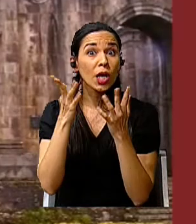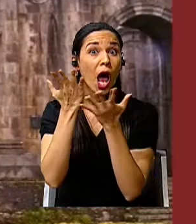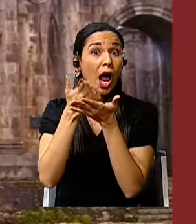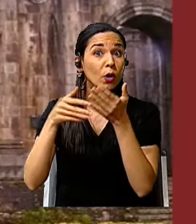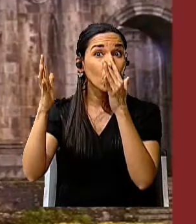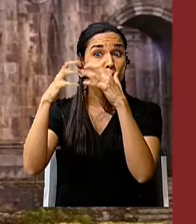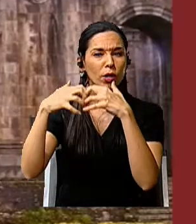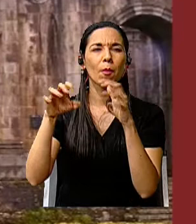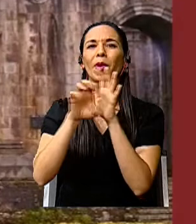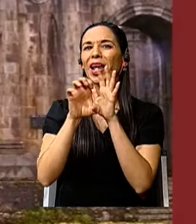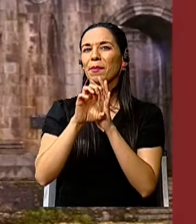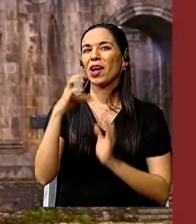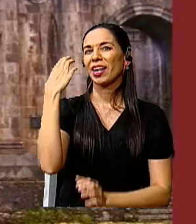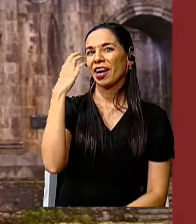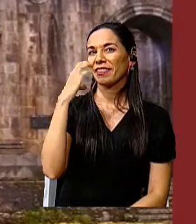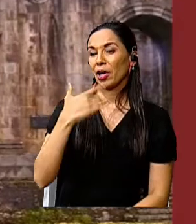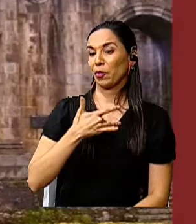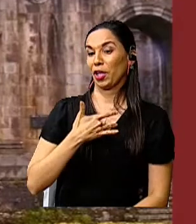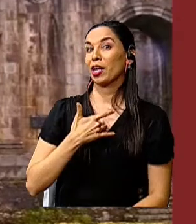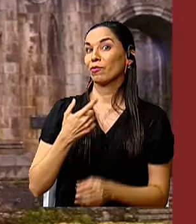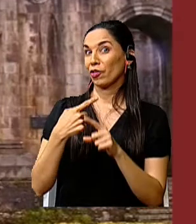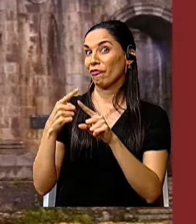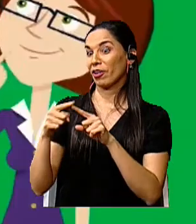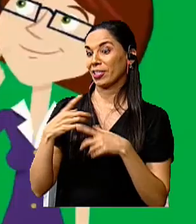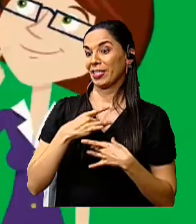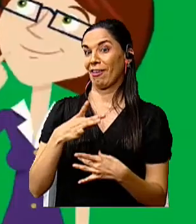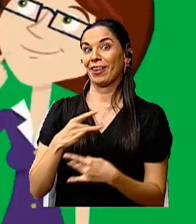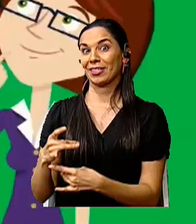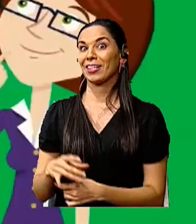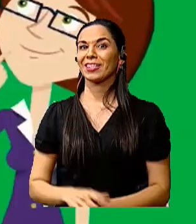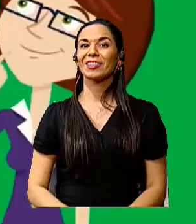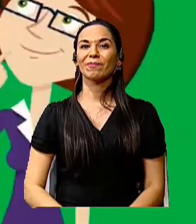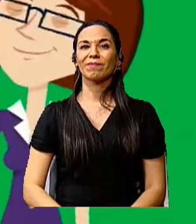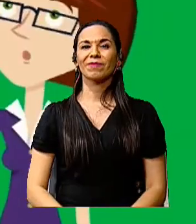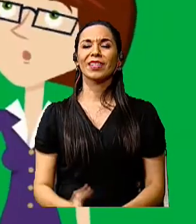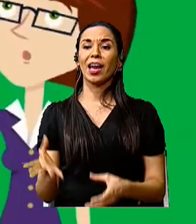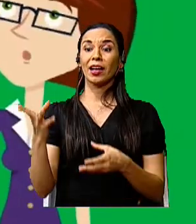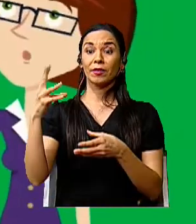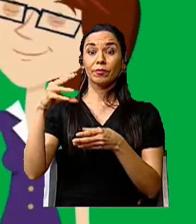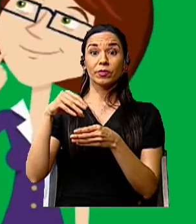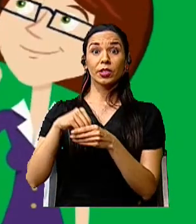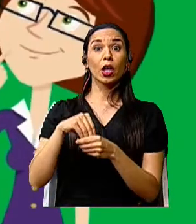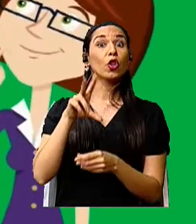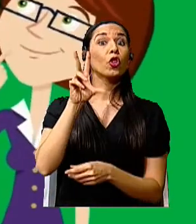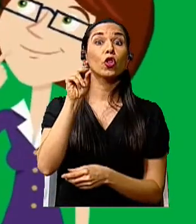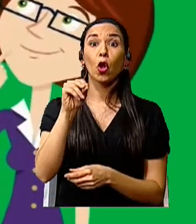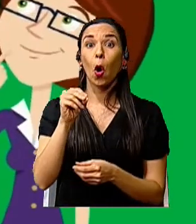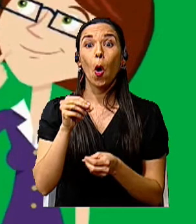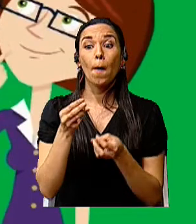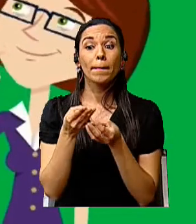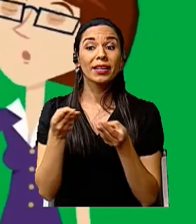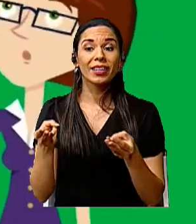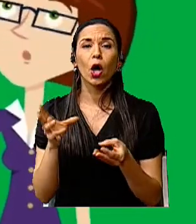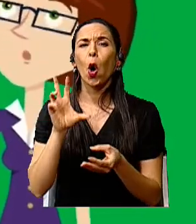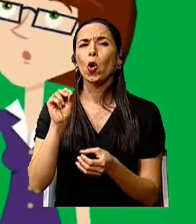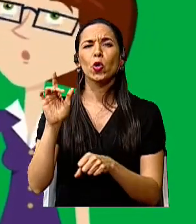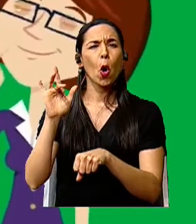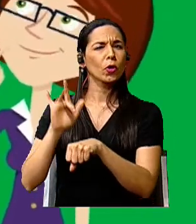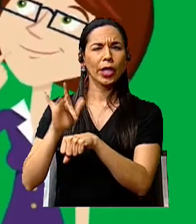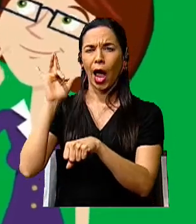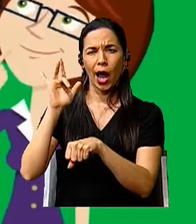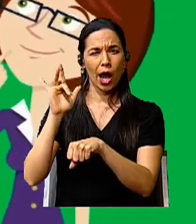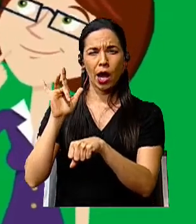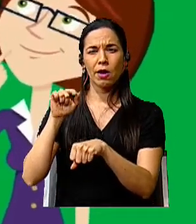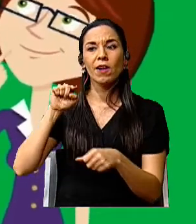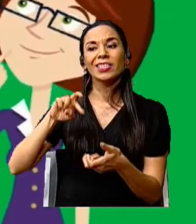En Cartago tenemos unas muy interesantes. Dentro de los no materiales o intangibles, recordemos que